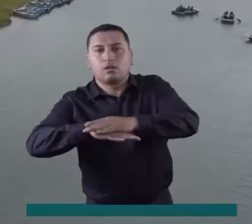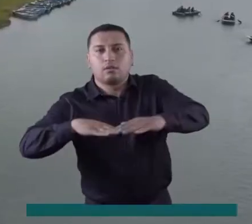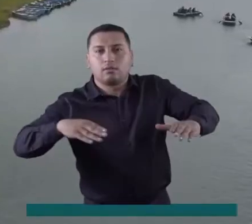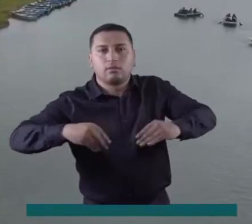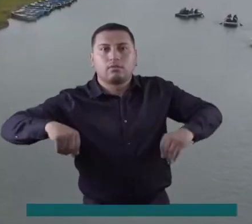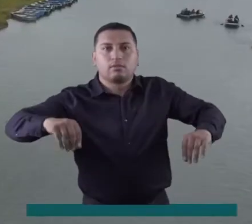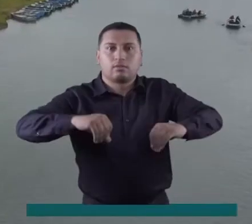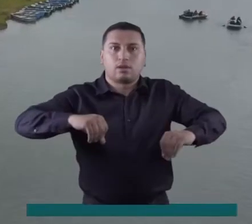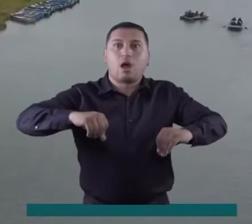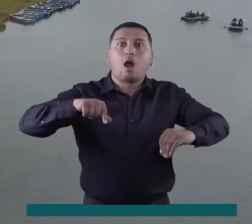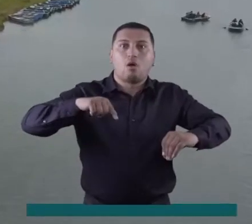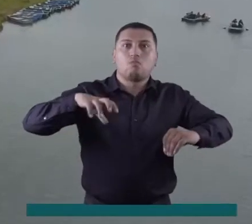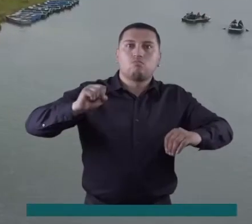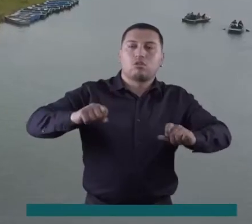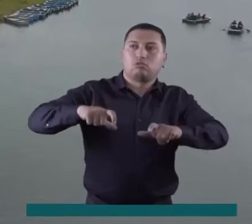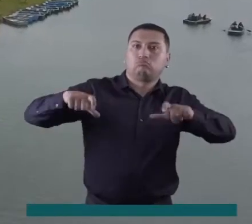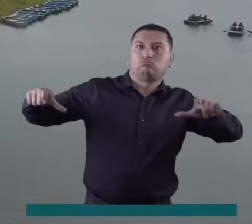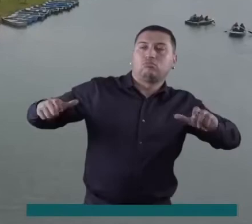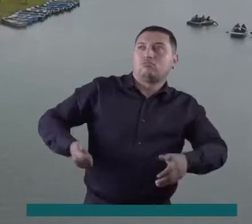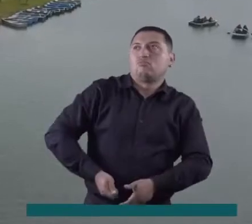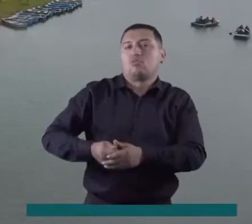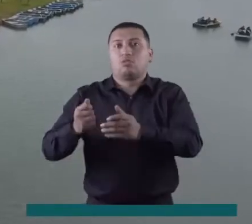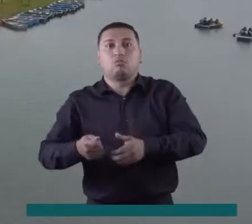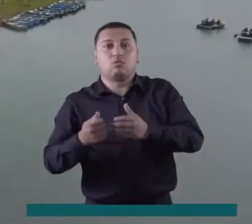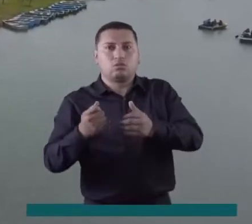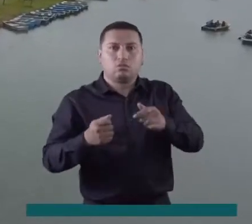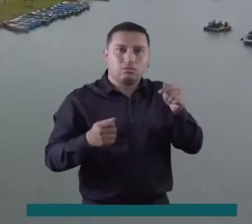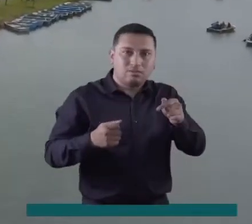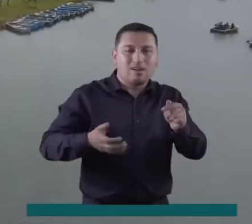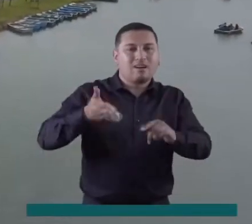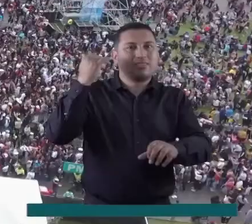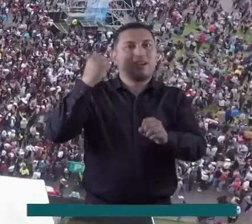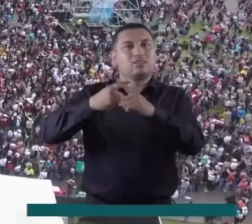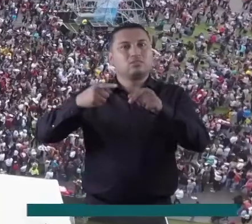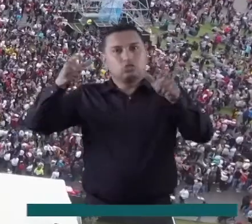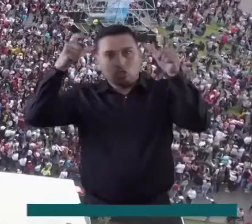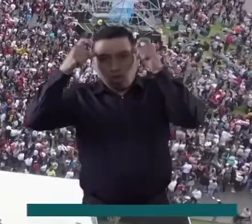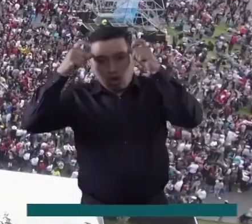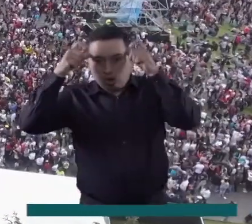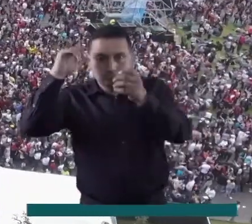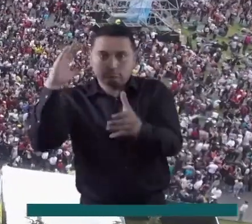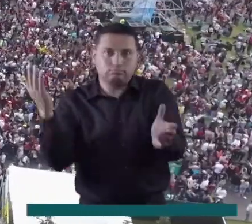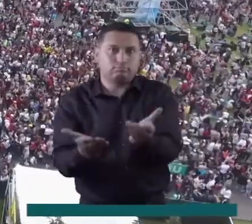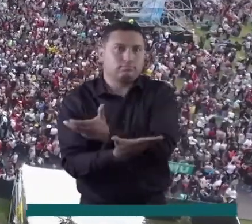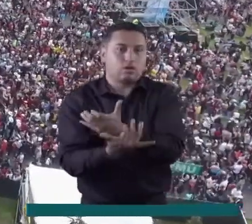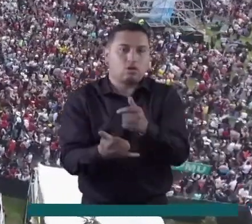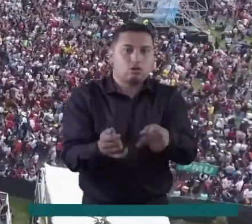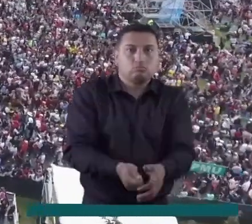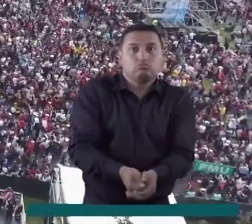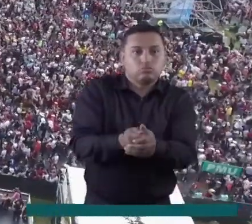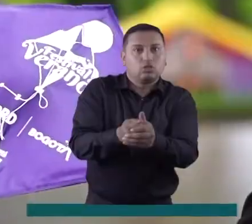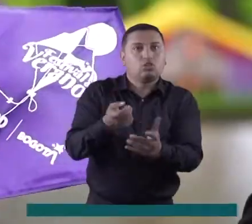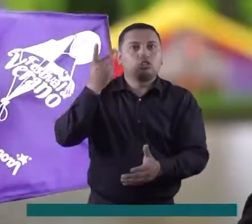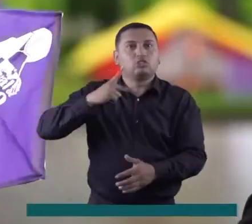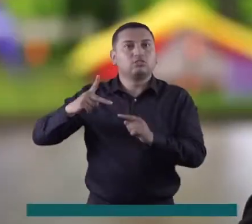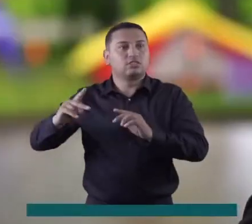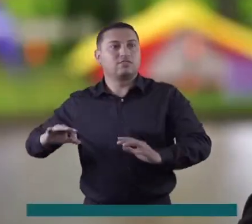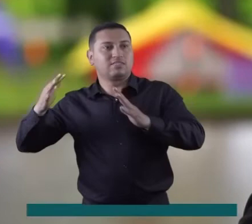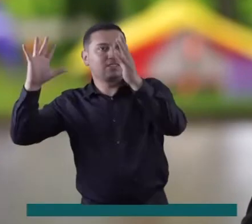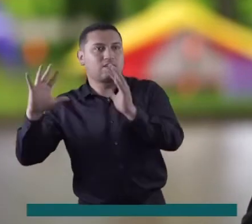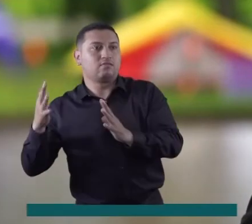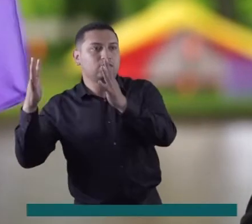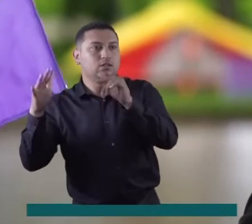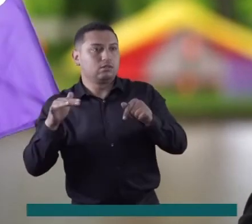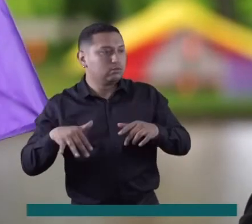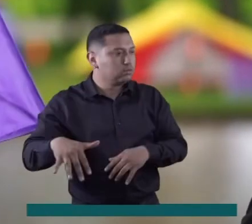convertida en una gran playa son solo algunos de los eventos gratuitos que ofrece Bogotá durante estos días de festival. Aquí en el